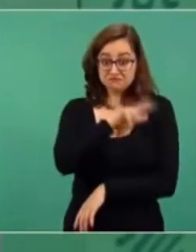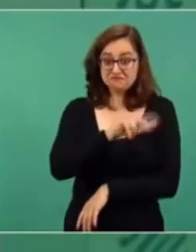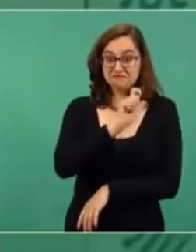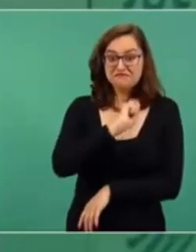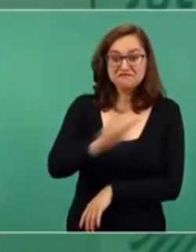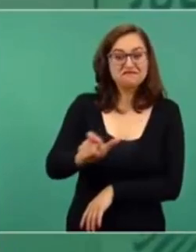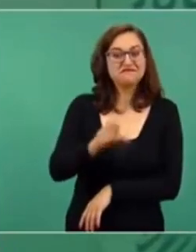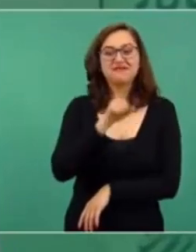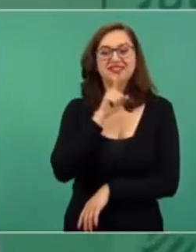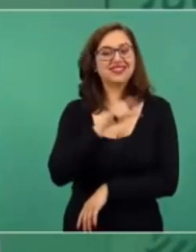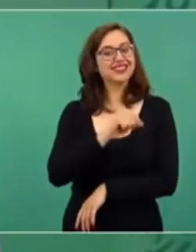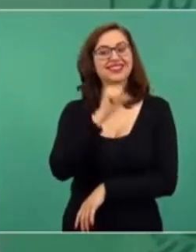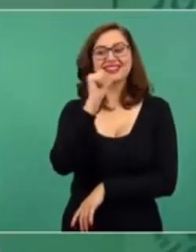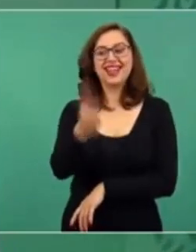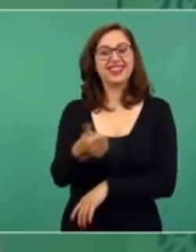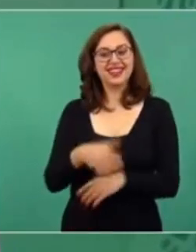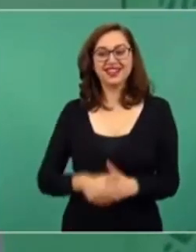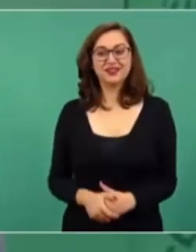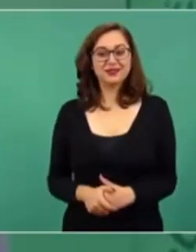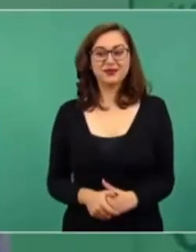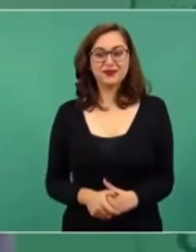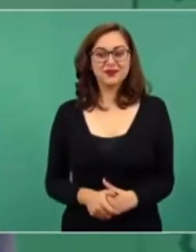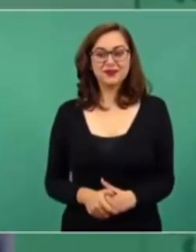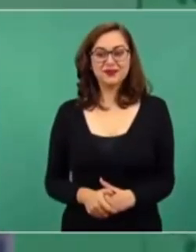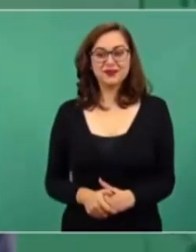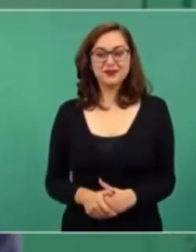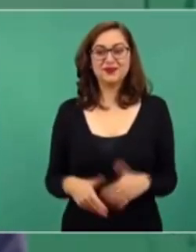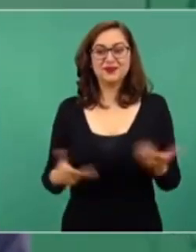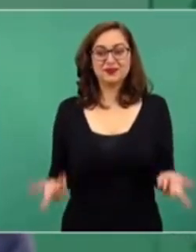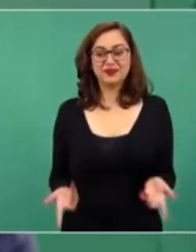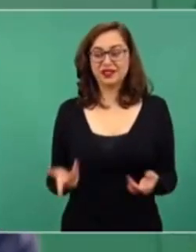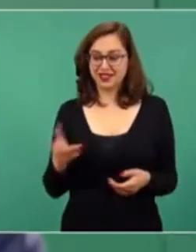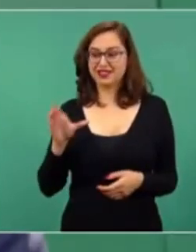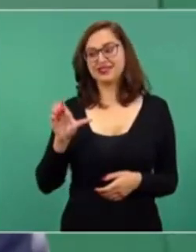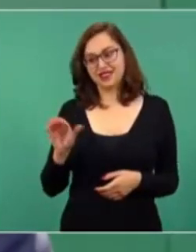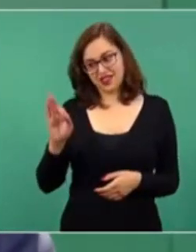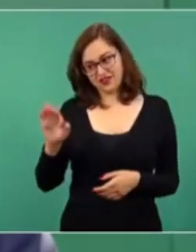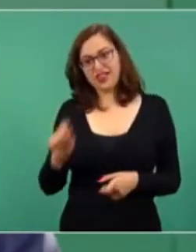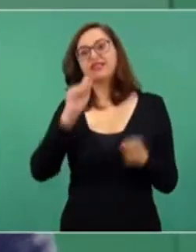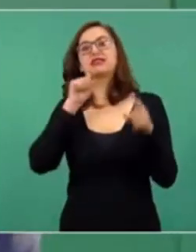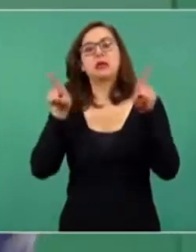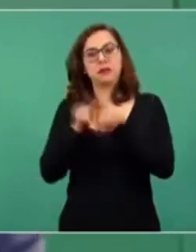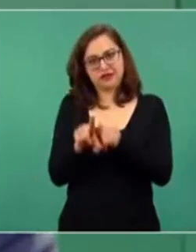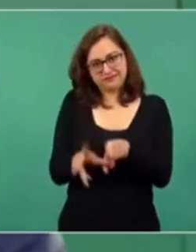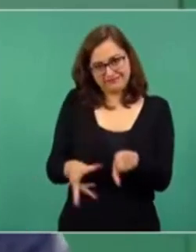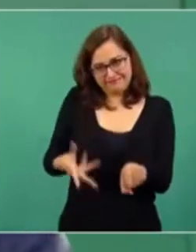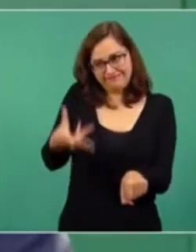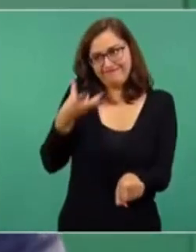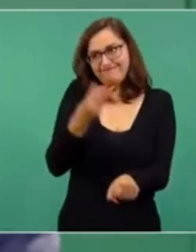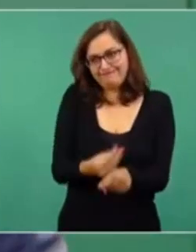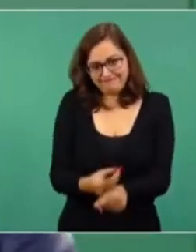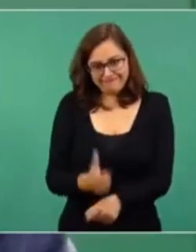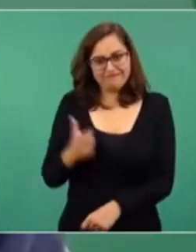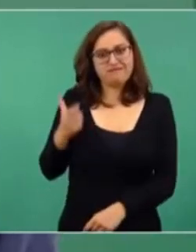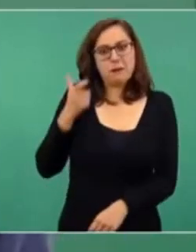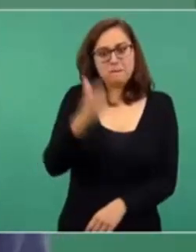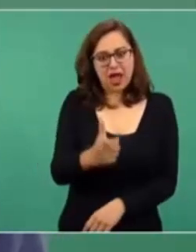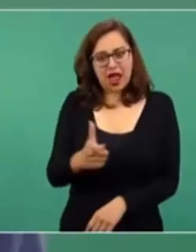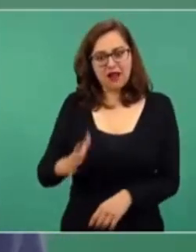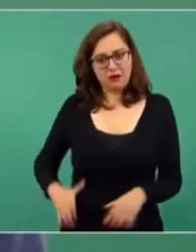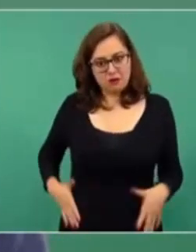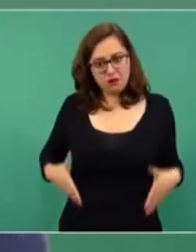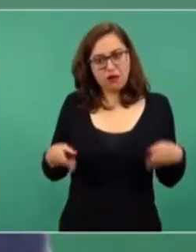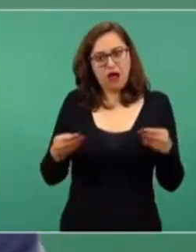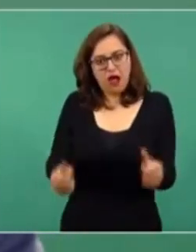la energía eléctrica que producen. Es un subsidio que tiene que pagar la Comisión Federal de